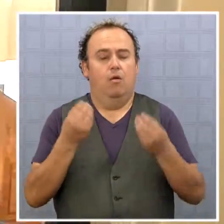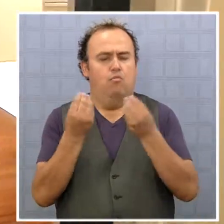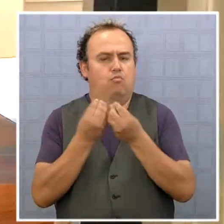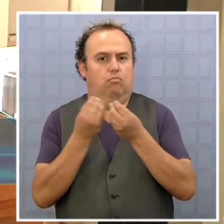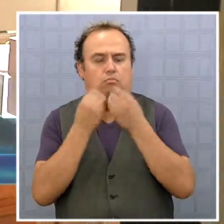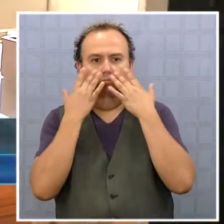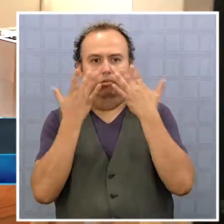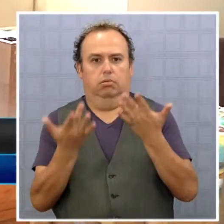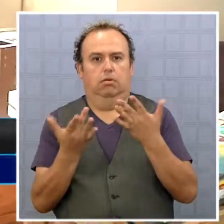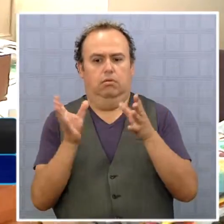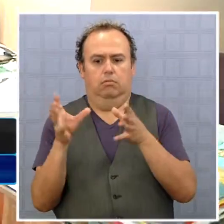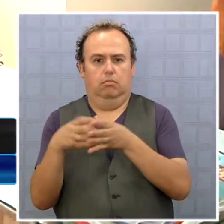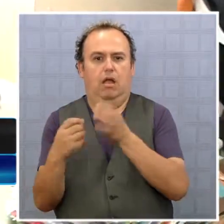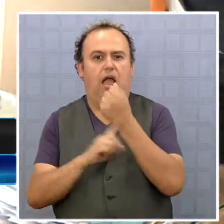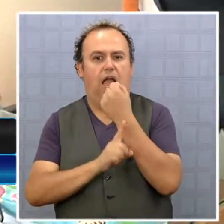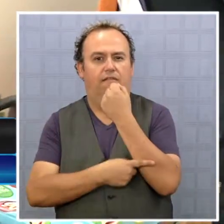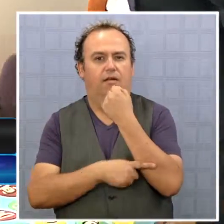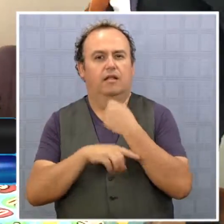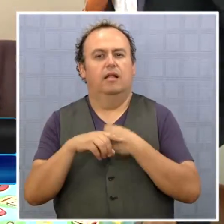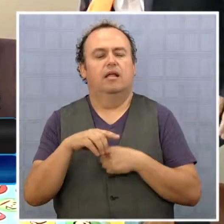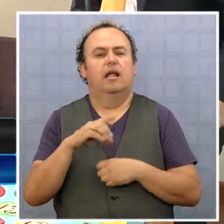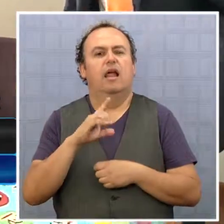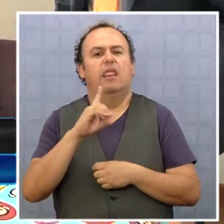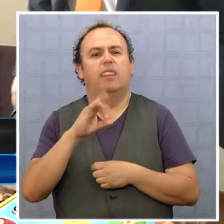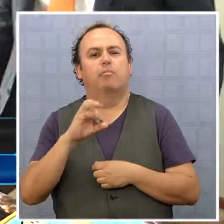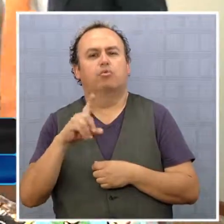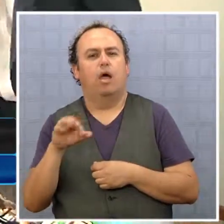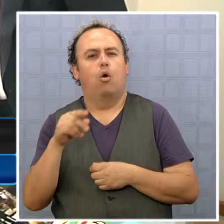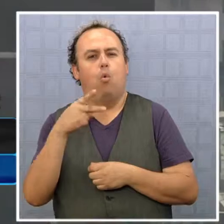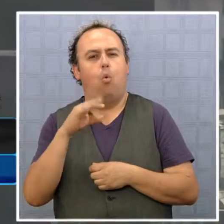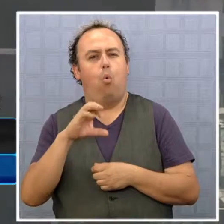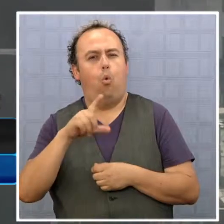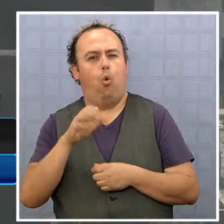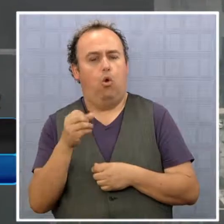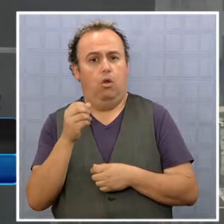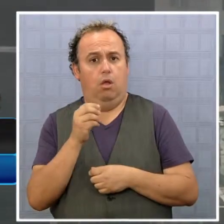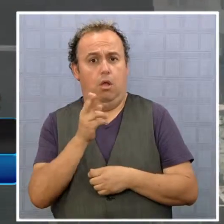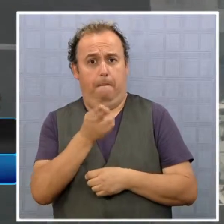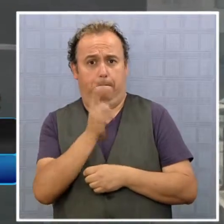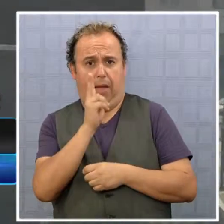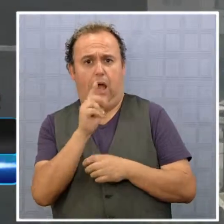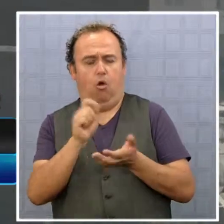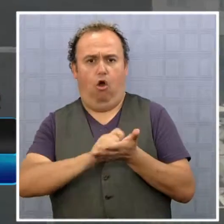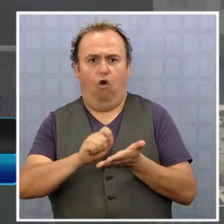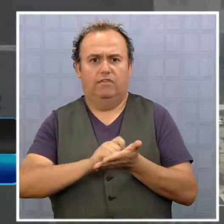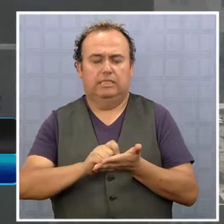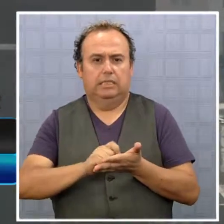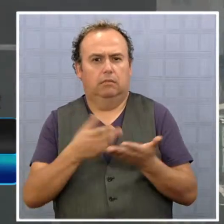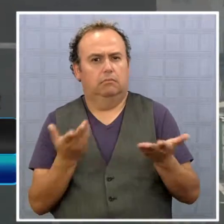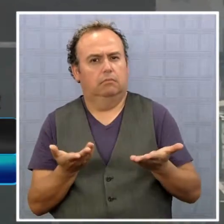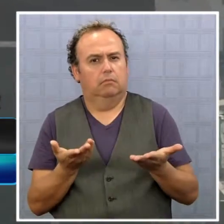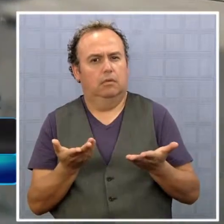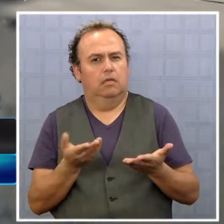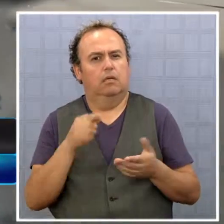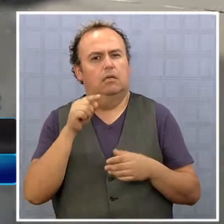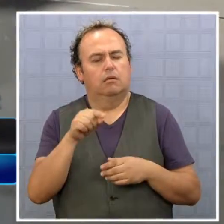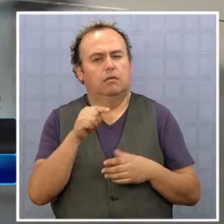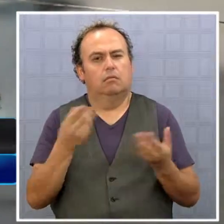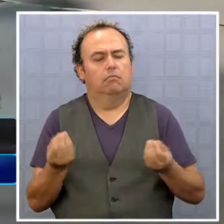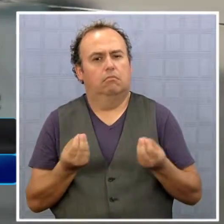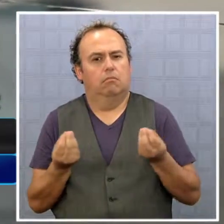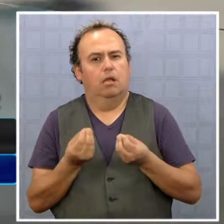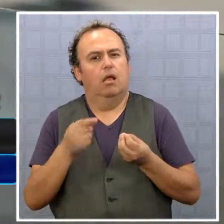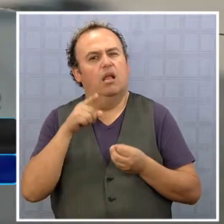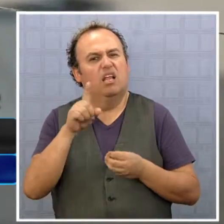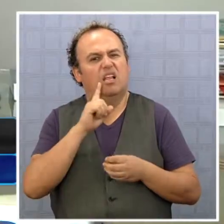Con moción causó entre el equipo de abogados del diputado Hugo Gutiérrez el disparo que sufrió la oficina de uno de ellos. Se trata